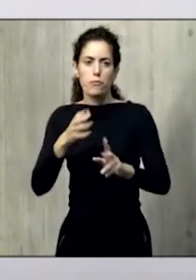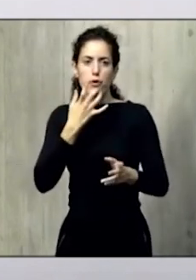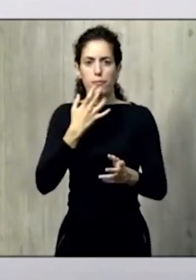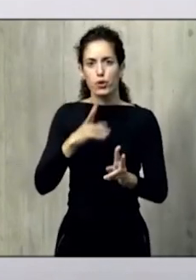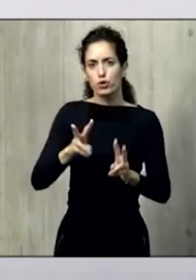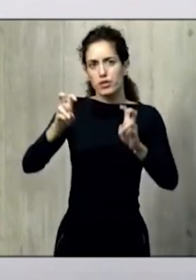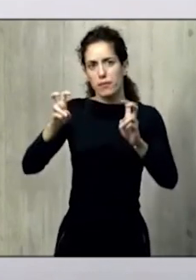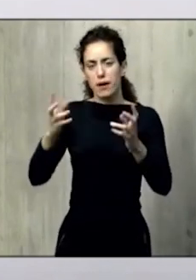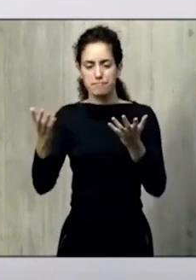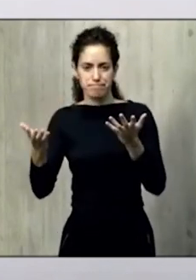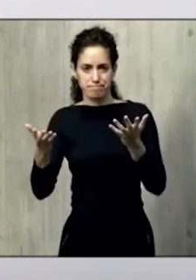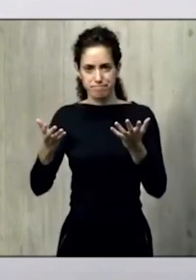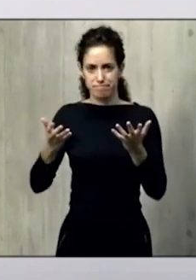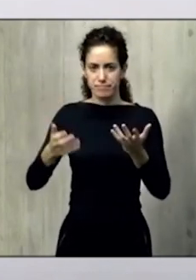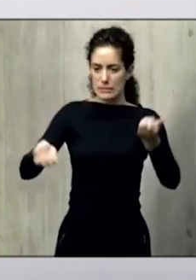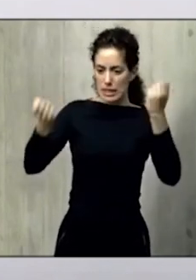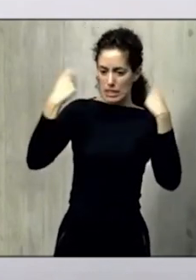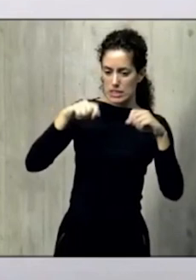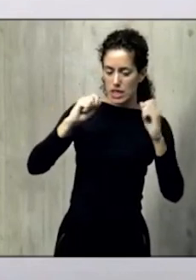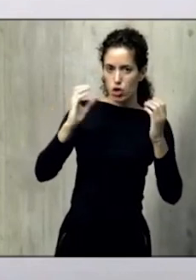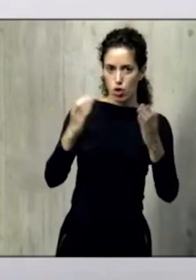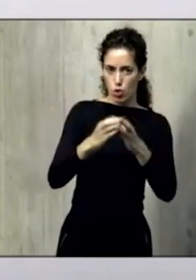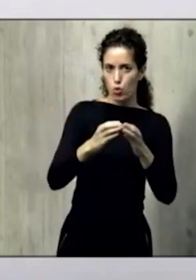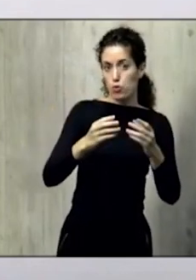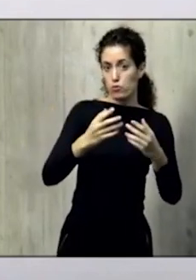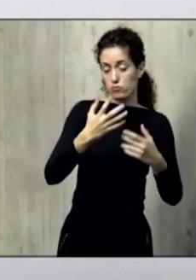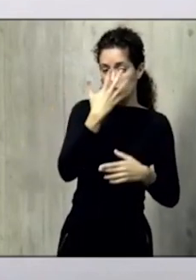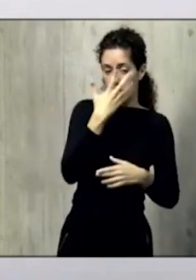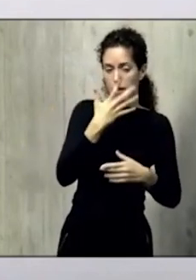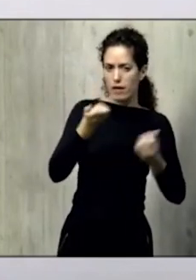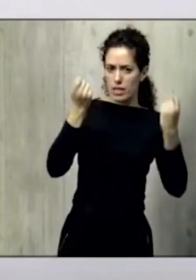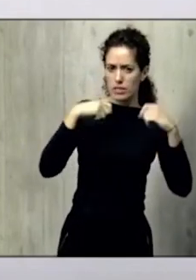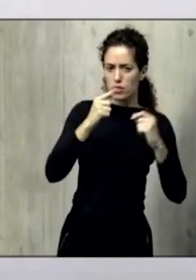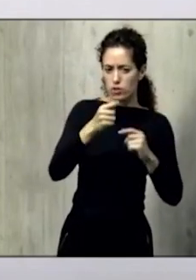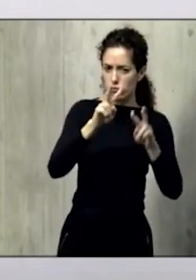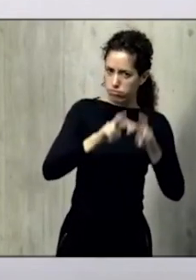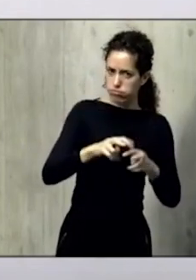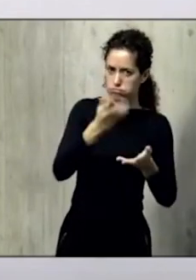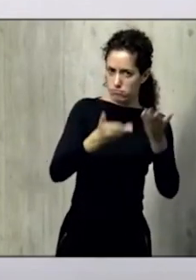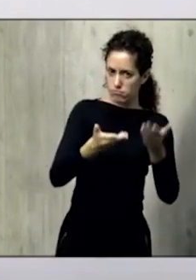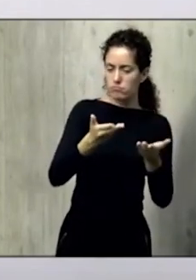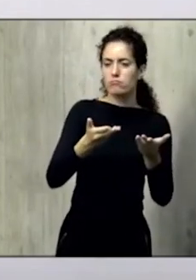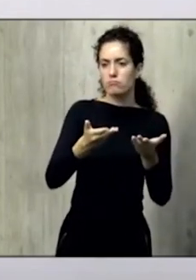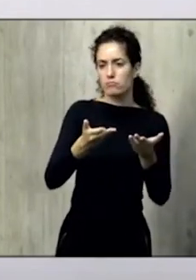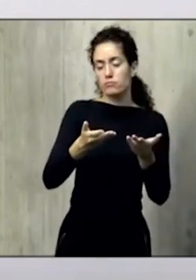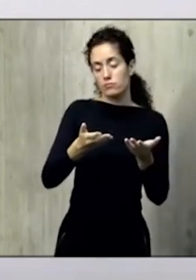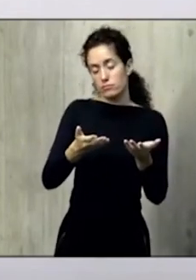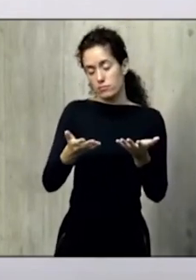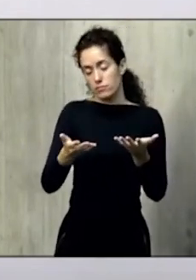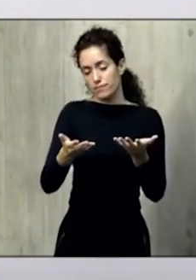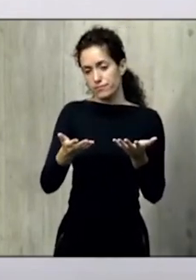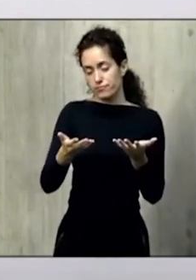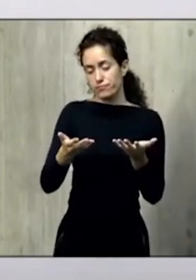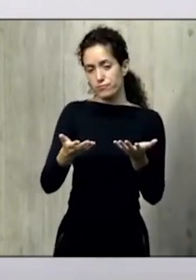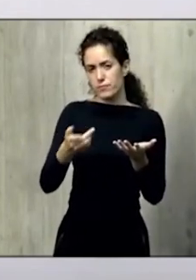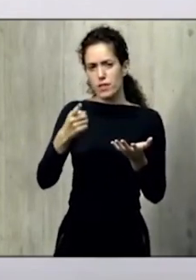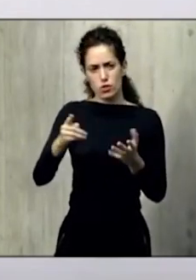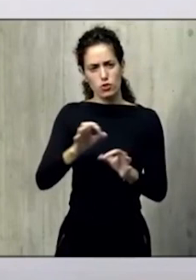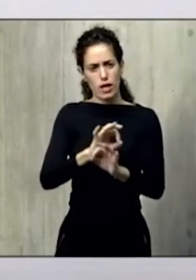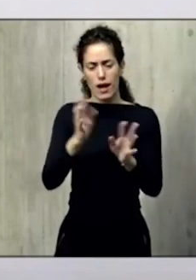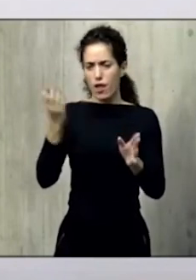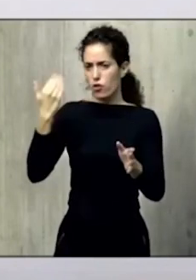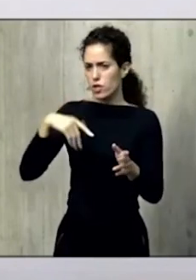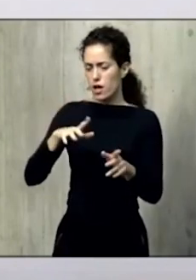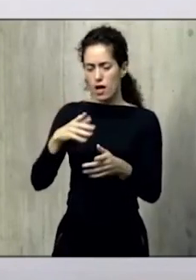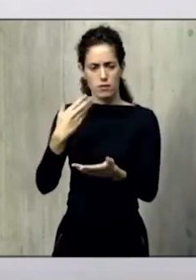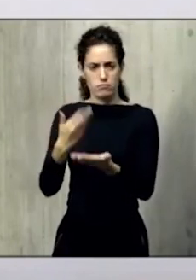de los ensayos de los grupos de carnaval, ¿no? Que se ha aclarado y ha